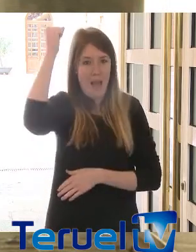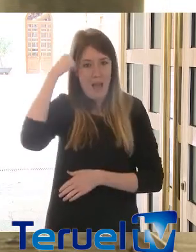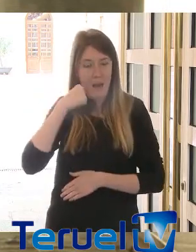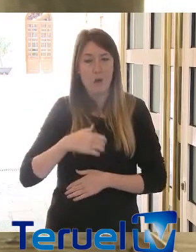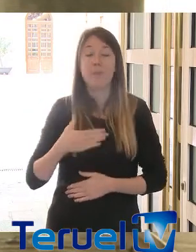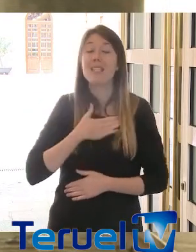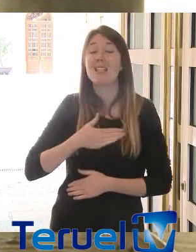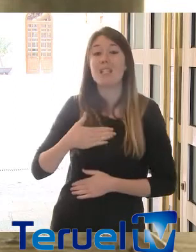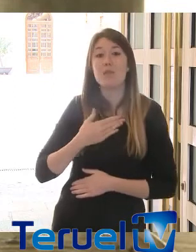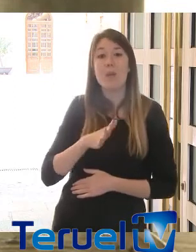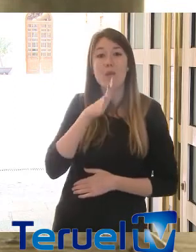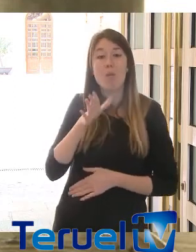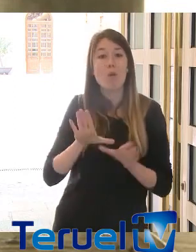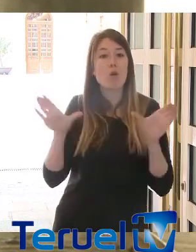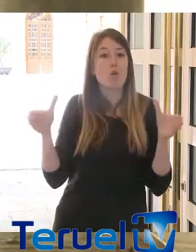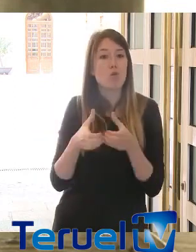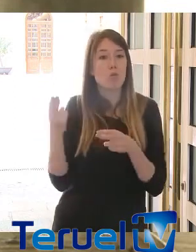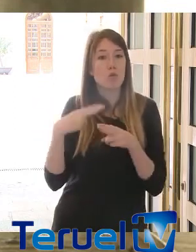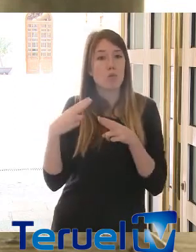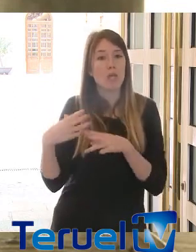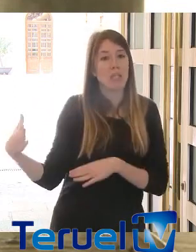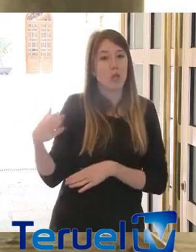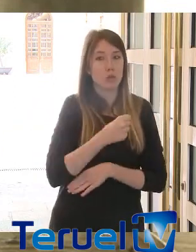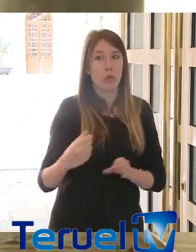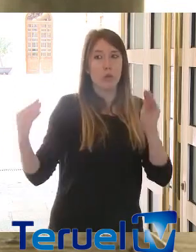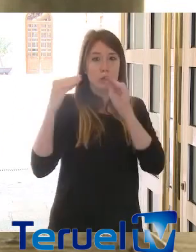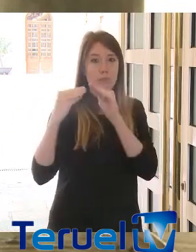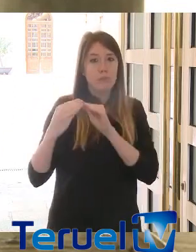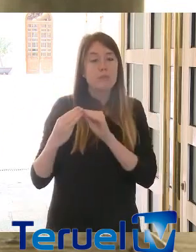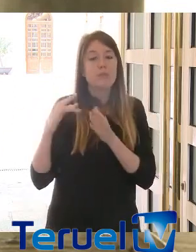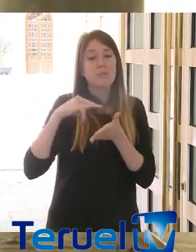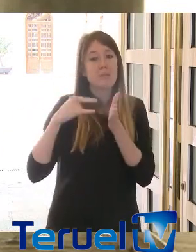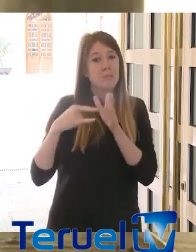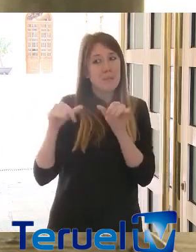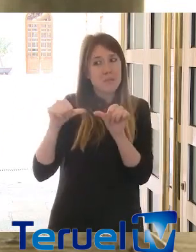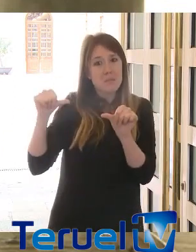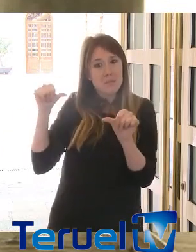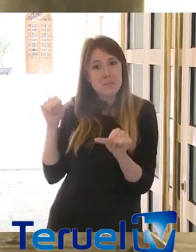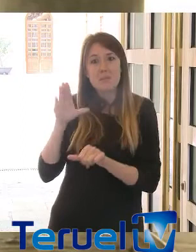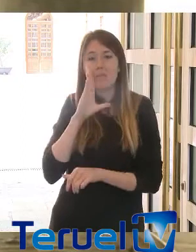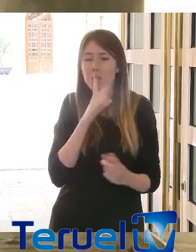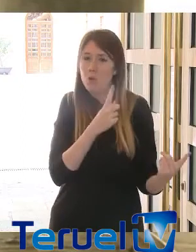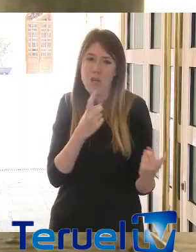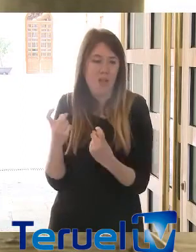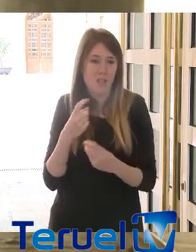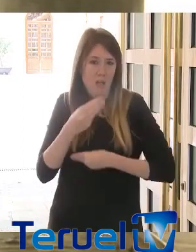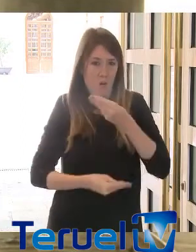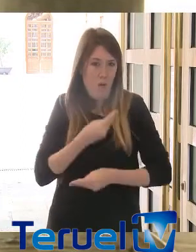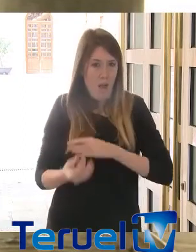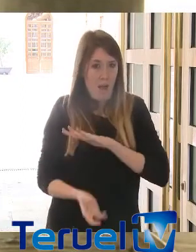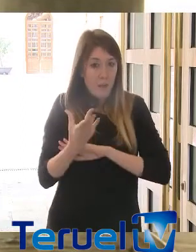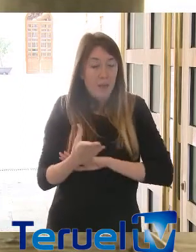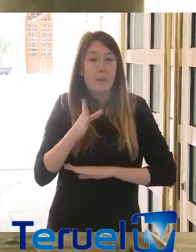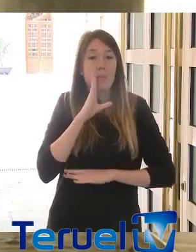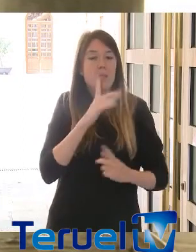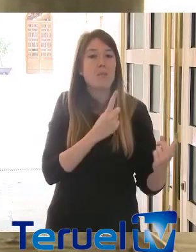Satisfacción porque, evidentemente, fue el Partido Popular el que ya hace un tiempo hizo un planteamiento al respecto de esta necesidad. Esta